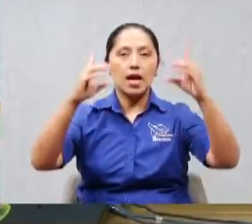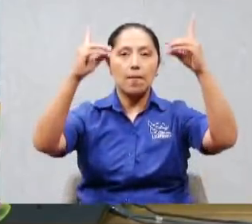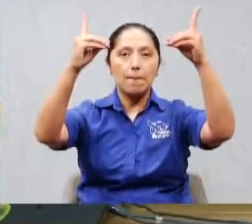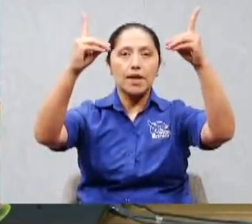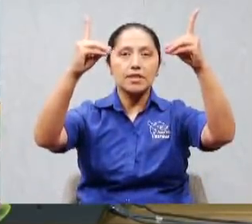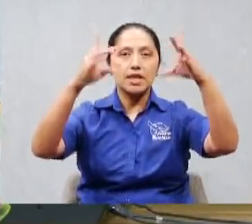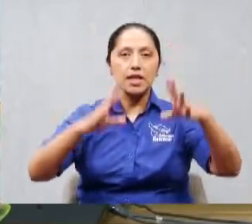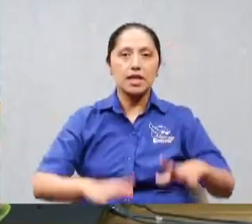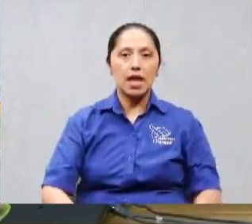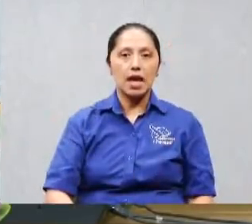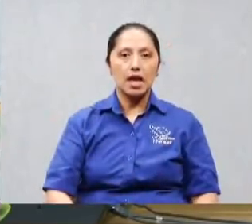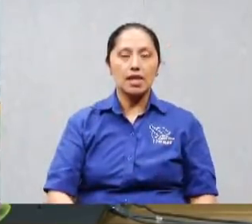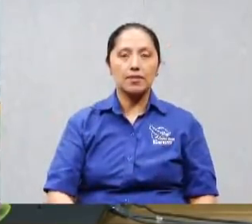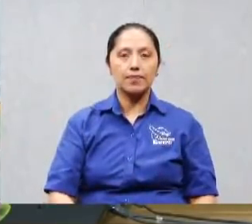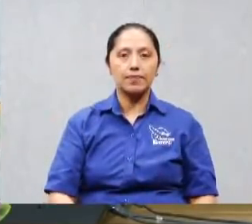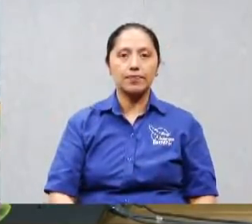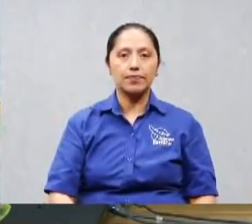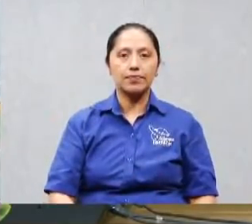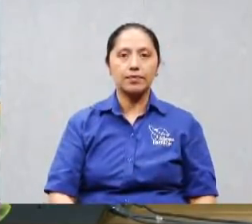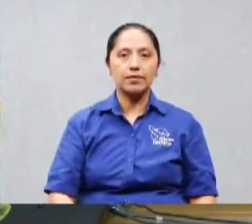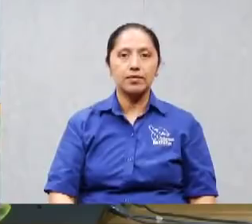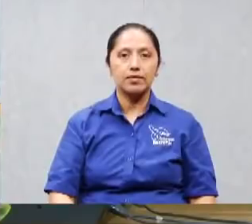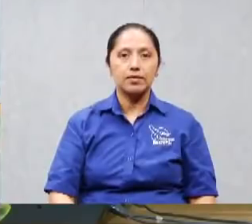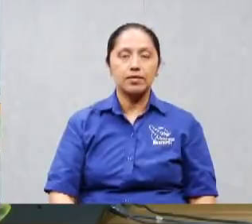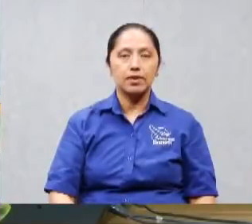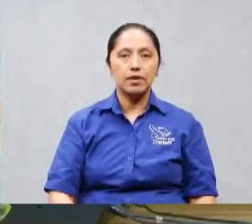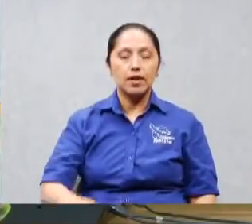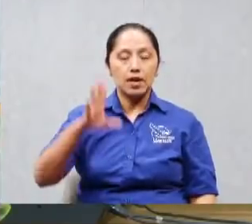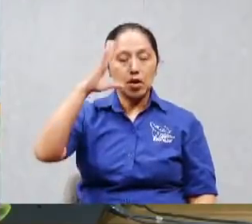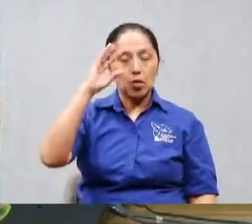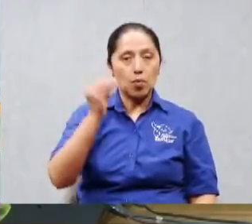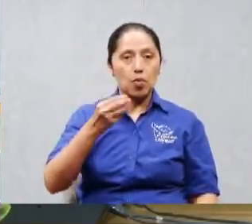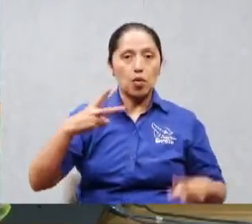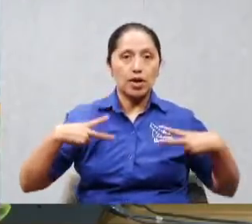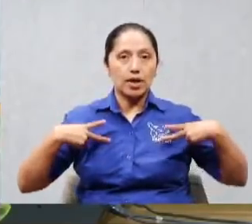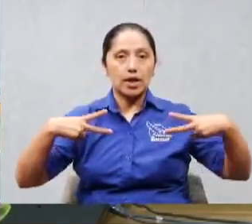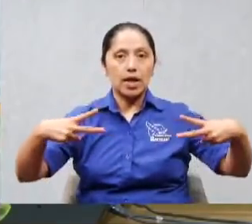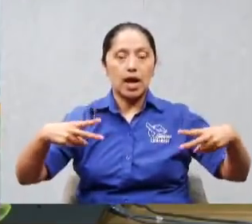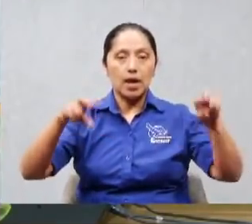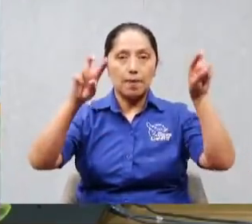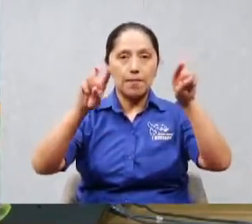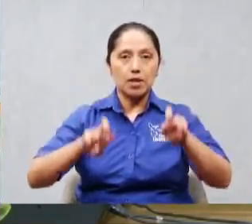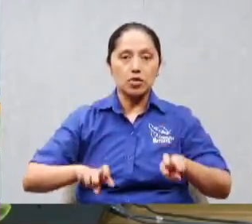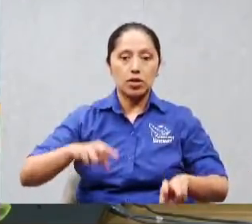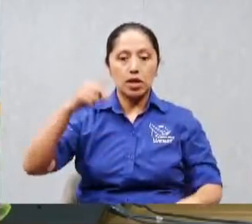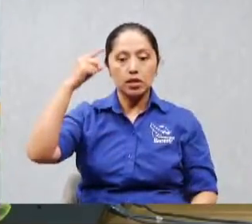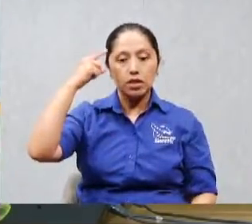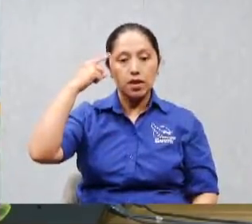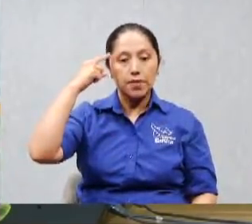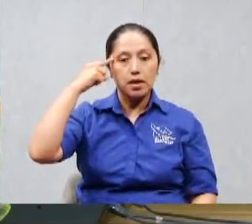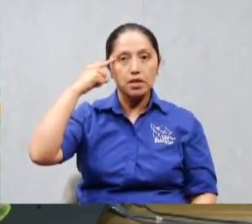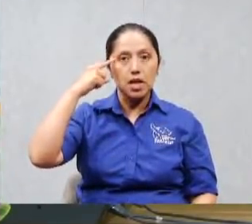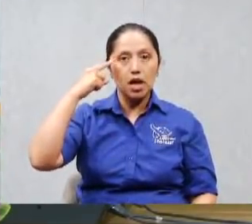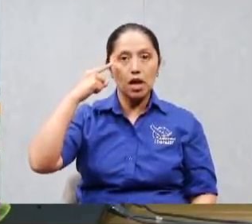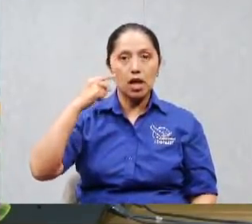piensa porque hermano hay gente que piensa cristianos que no se debe leer el antiguo testamento